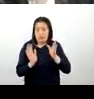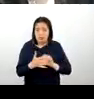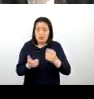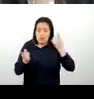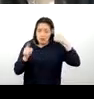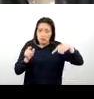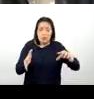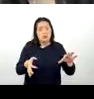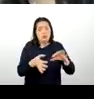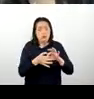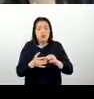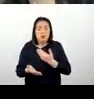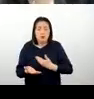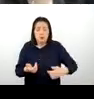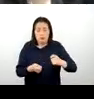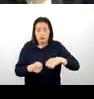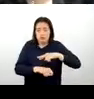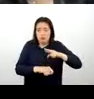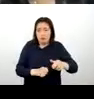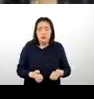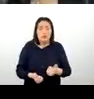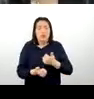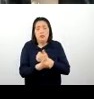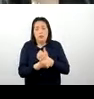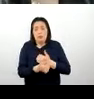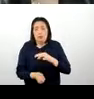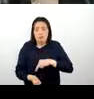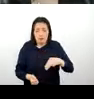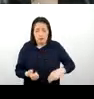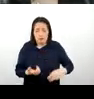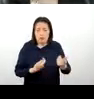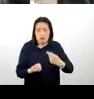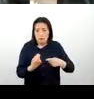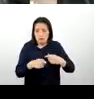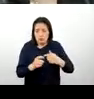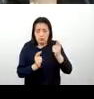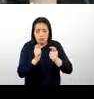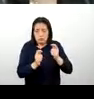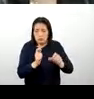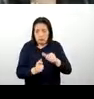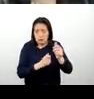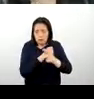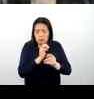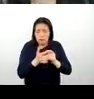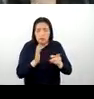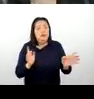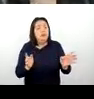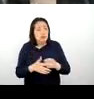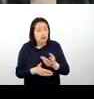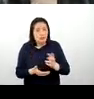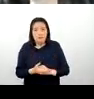es el gobierno regional de Yacucho y el Ministerio de Comercio Exterior y Turismo, que nos está prácticamente